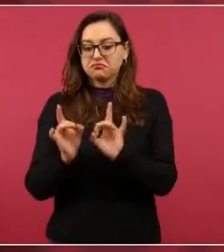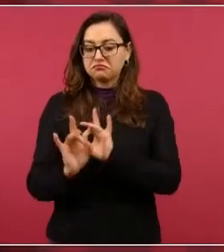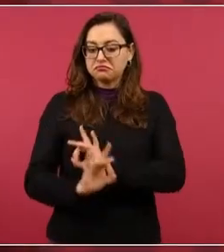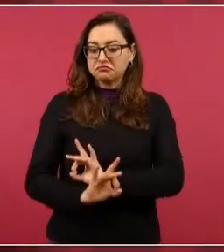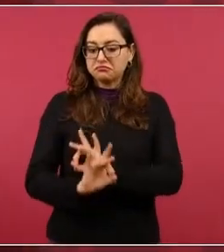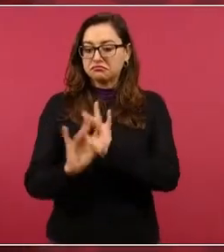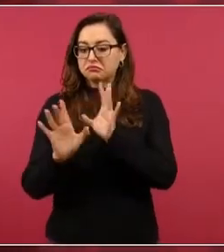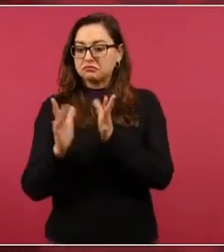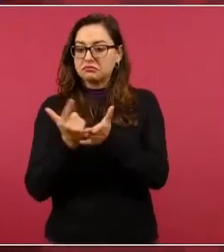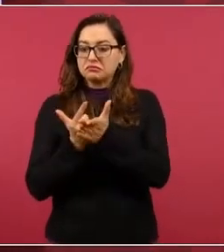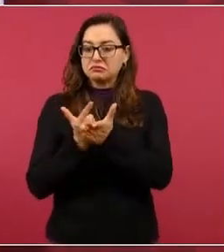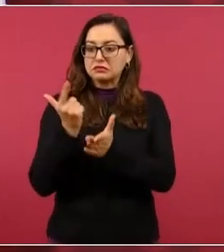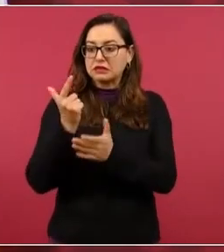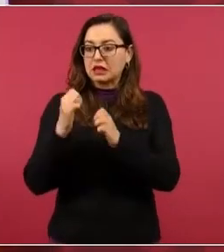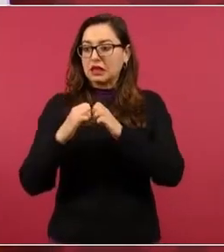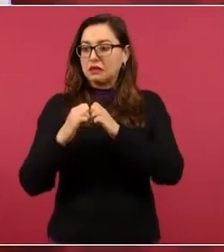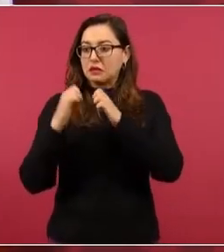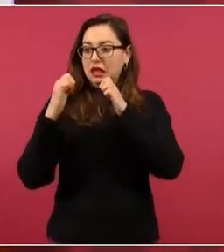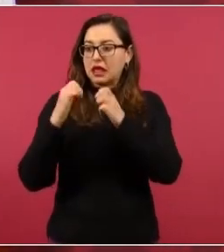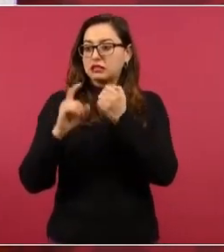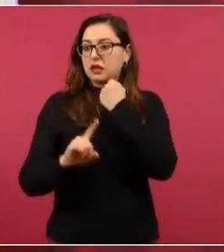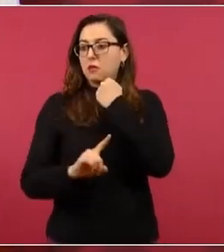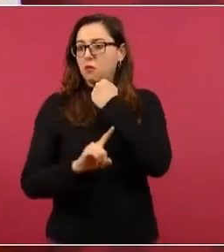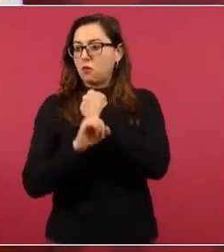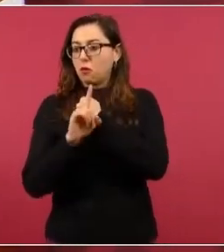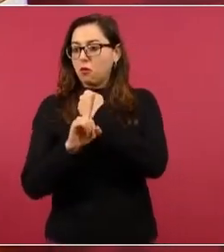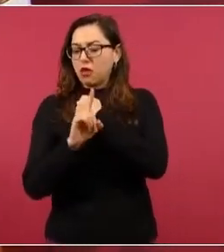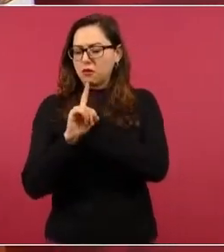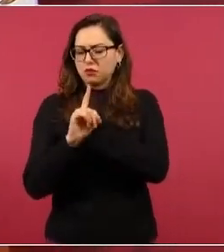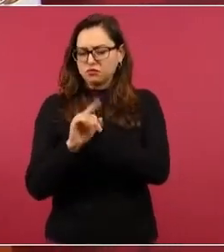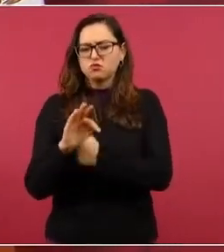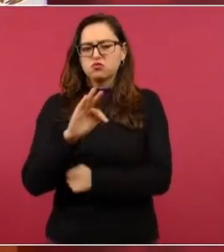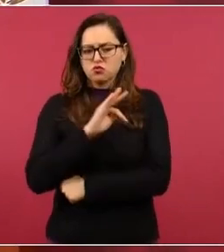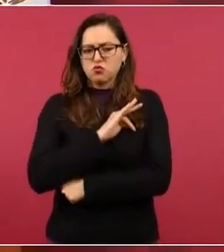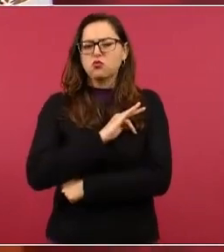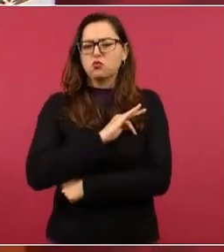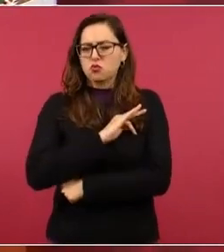emergencia económica.